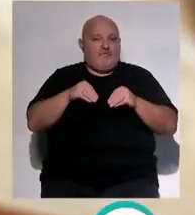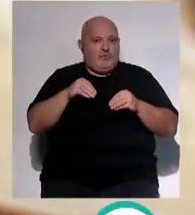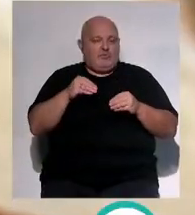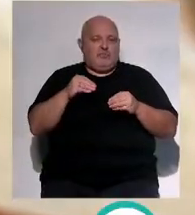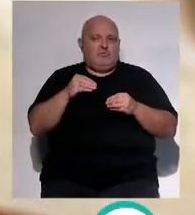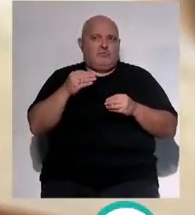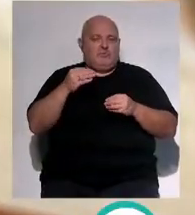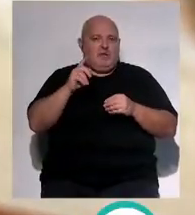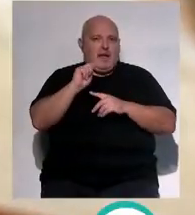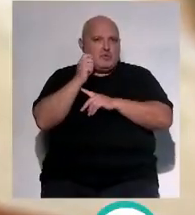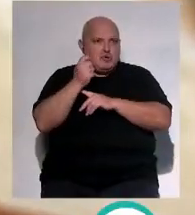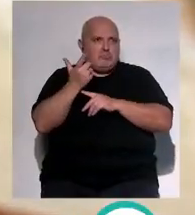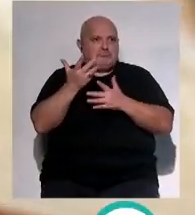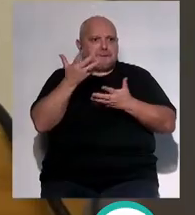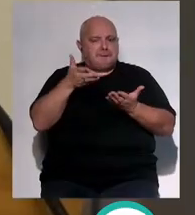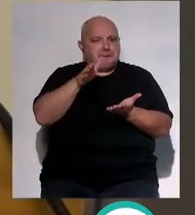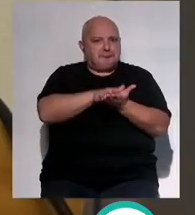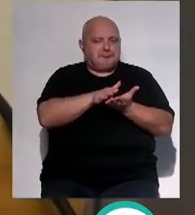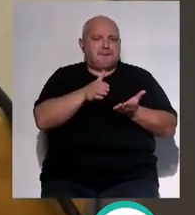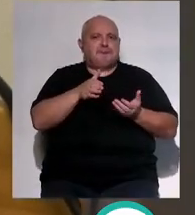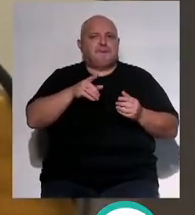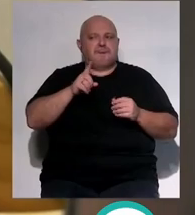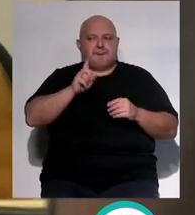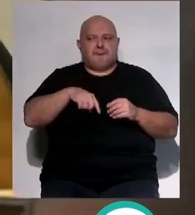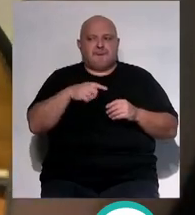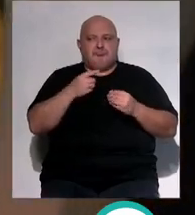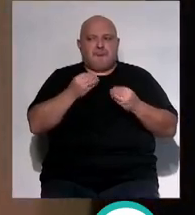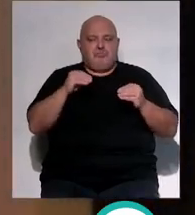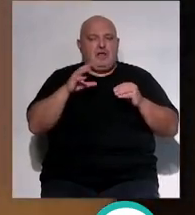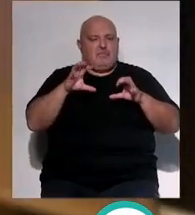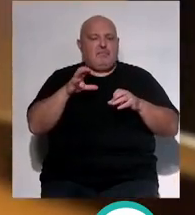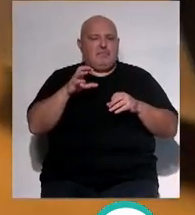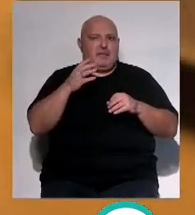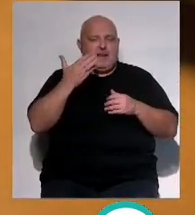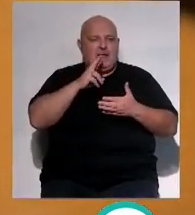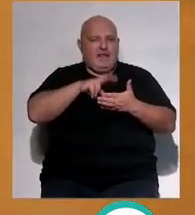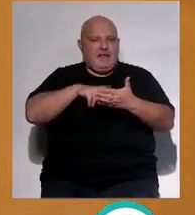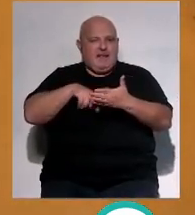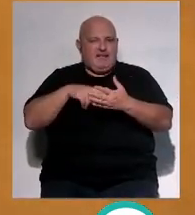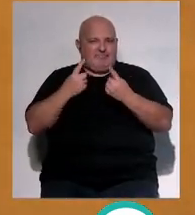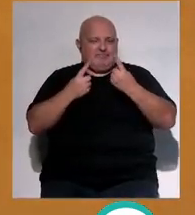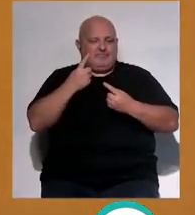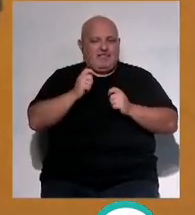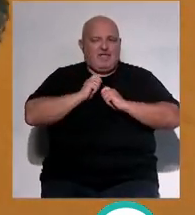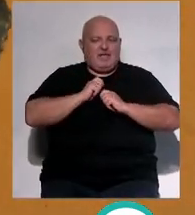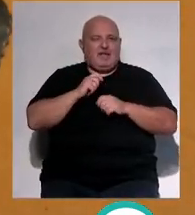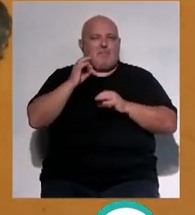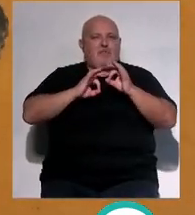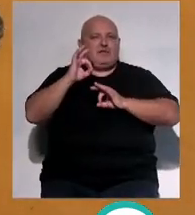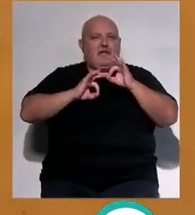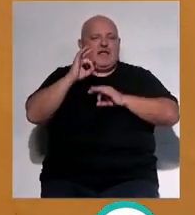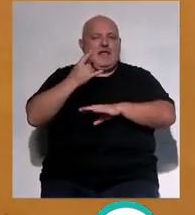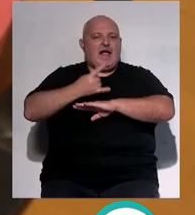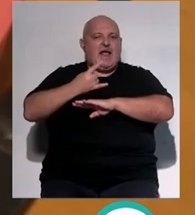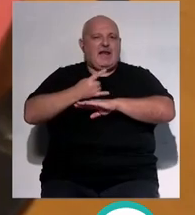un fiambre un fiambre que ahora cada vez pues aprendemos más a leer esas etiquetas que nos van indicando el porcentaje de